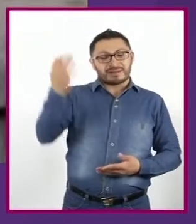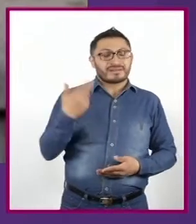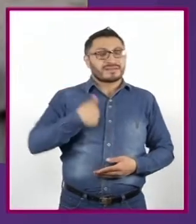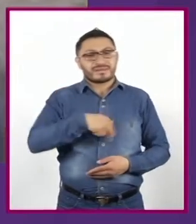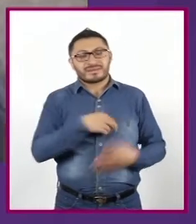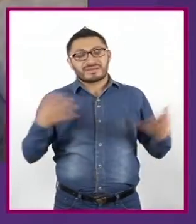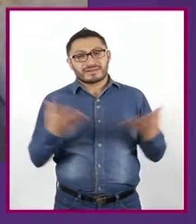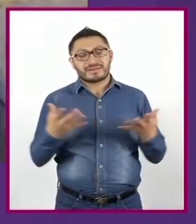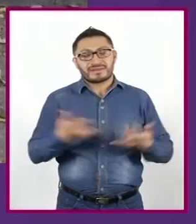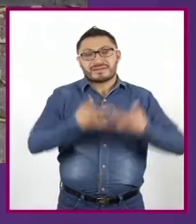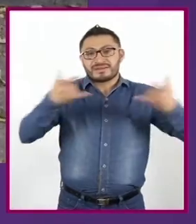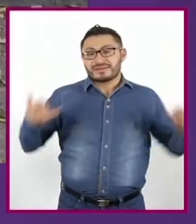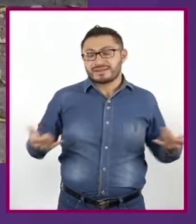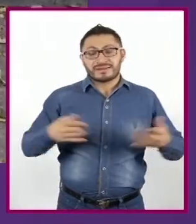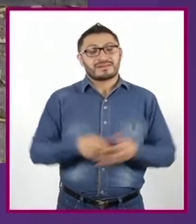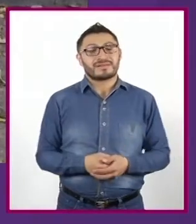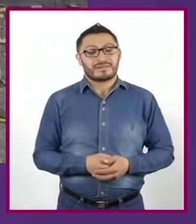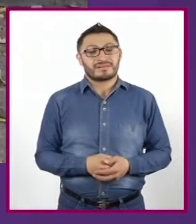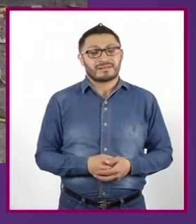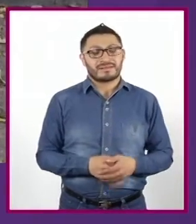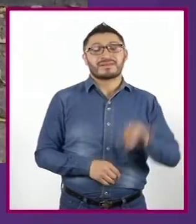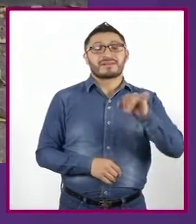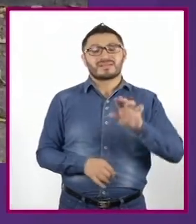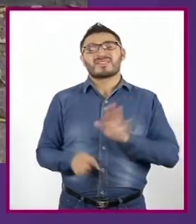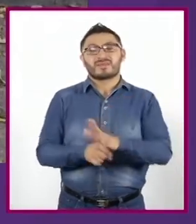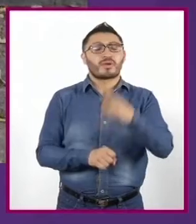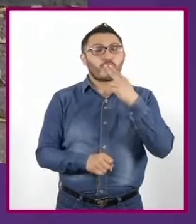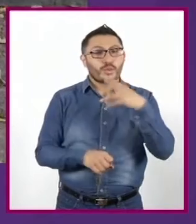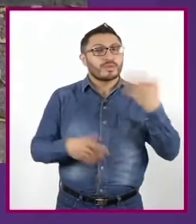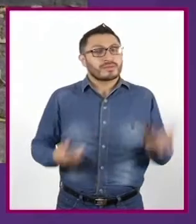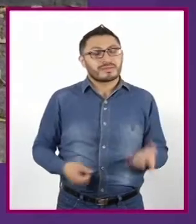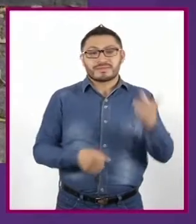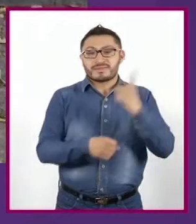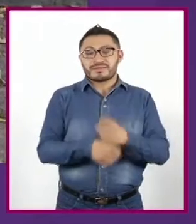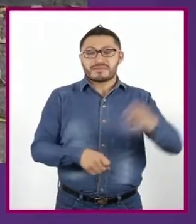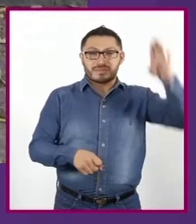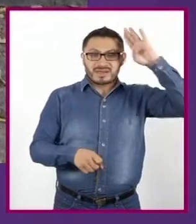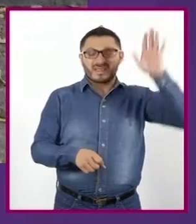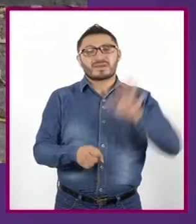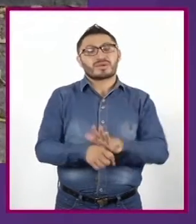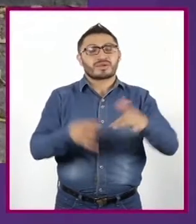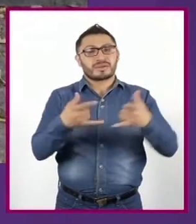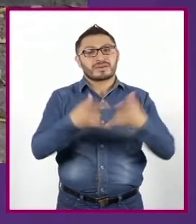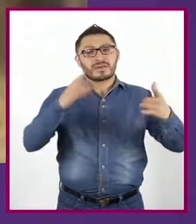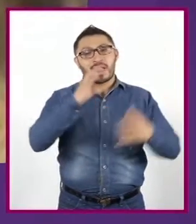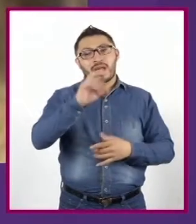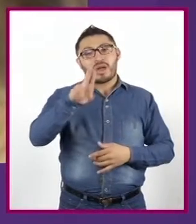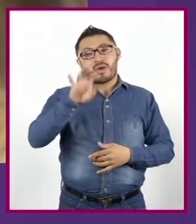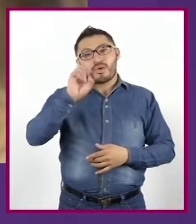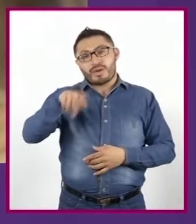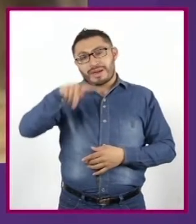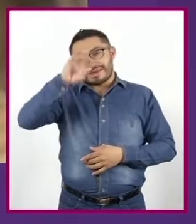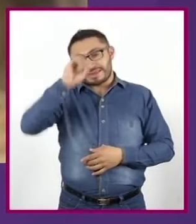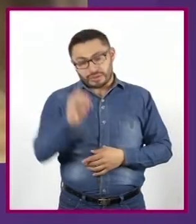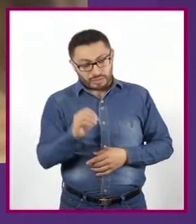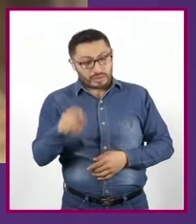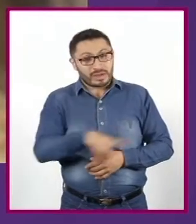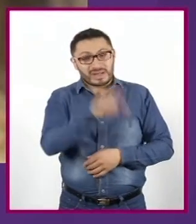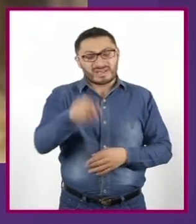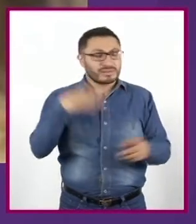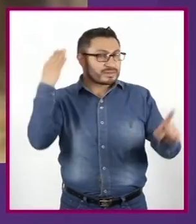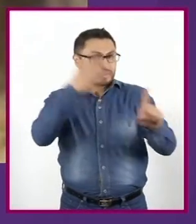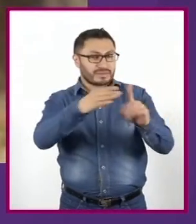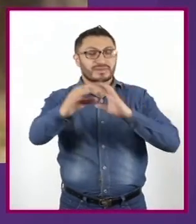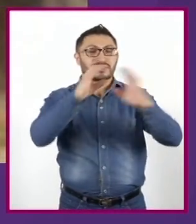adaptar un cuento a una historieta Sí, ¿y qué uso le daríamos? Primero pensemos en el cuento que queremos adaptar Después en el propósito